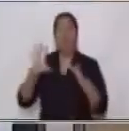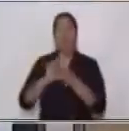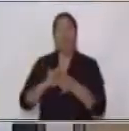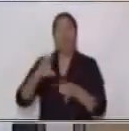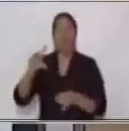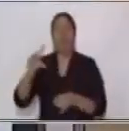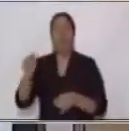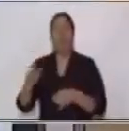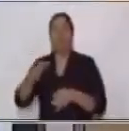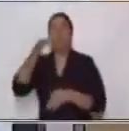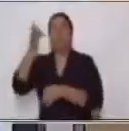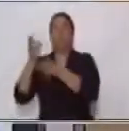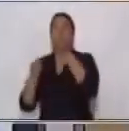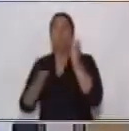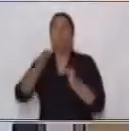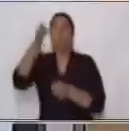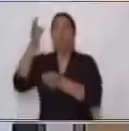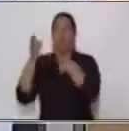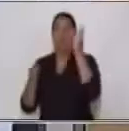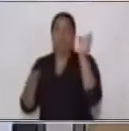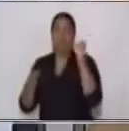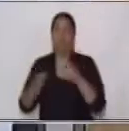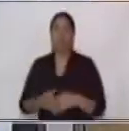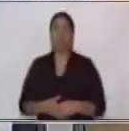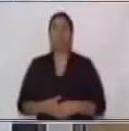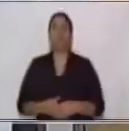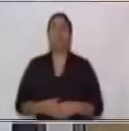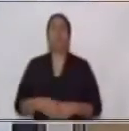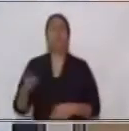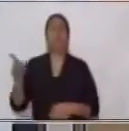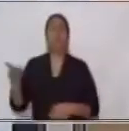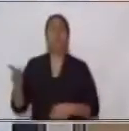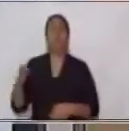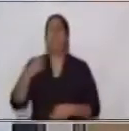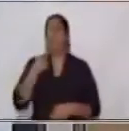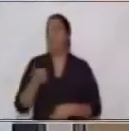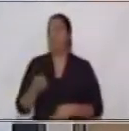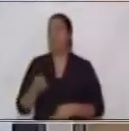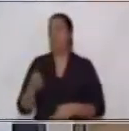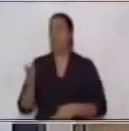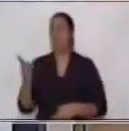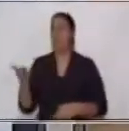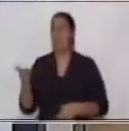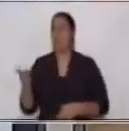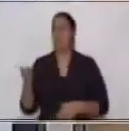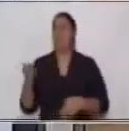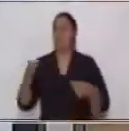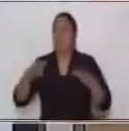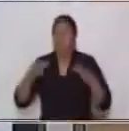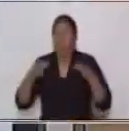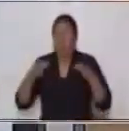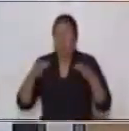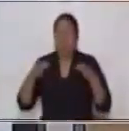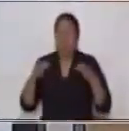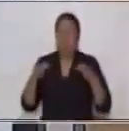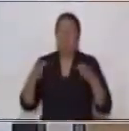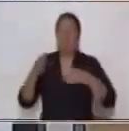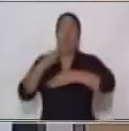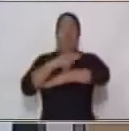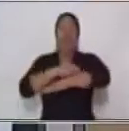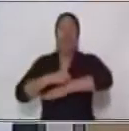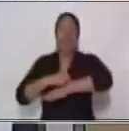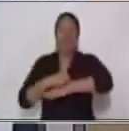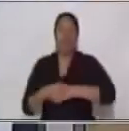activa era bebe entonces acá es es bebida por el gato ¿sí? acá está el